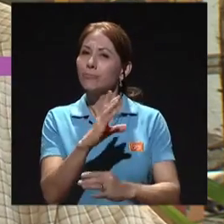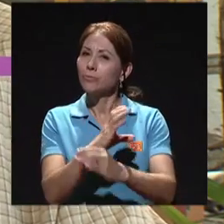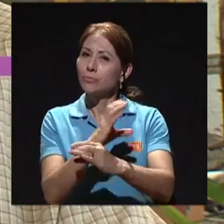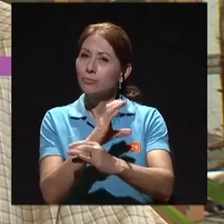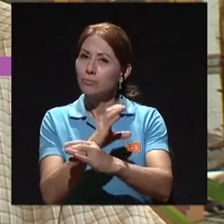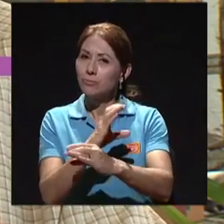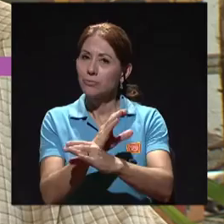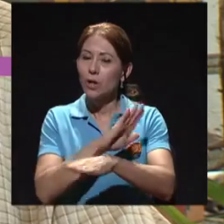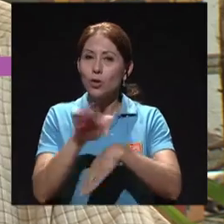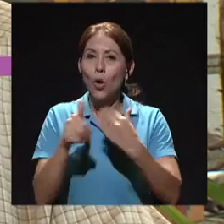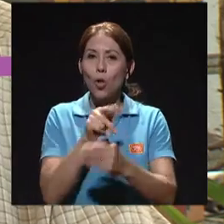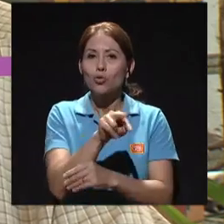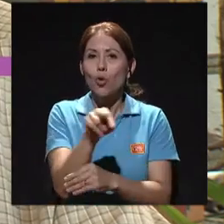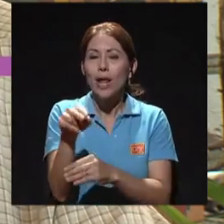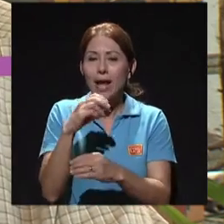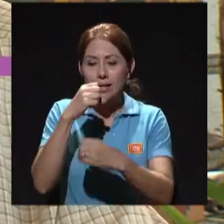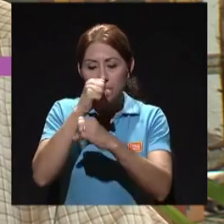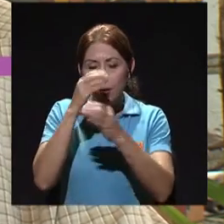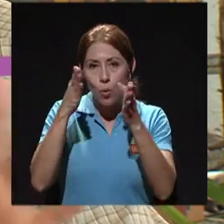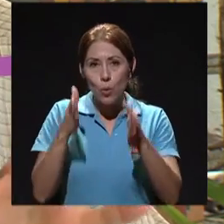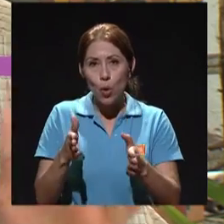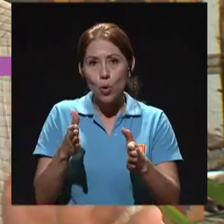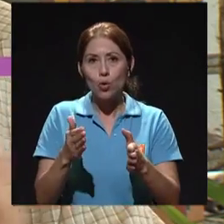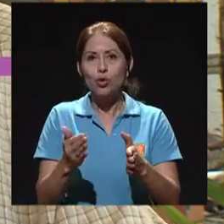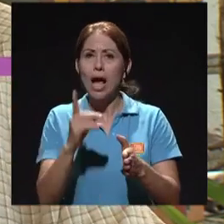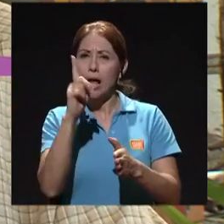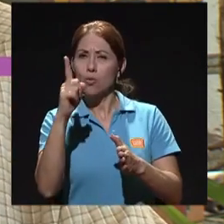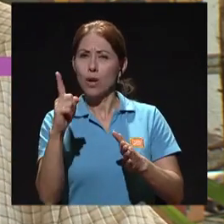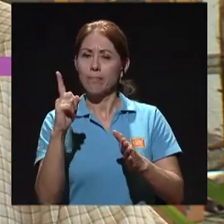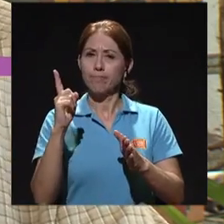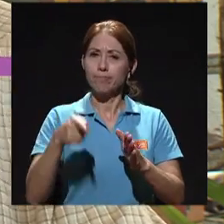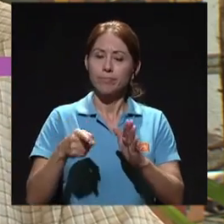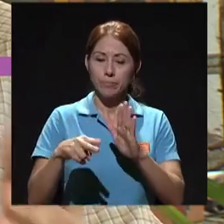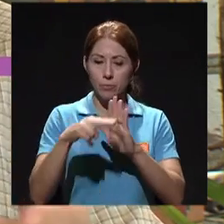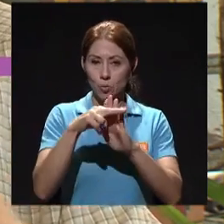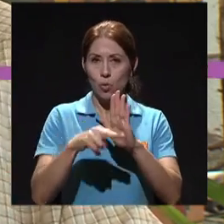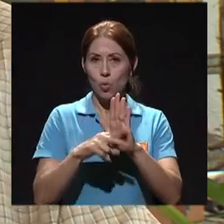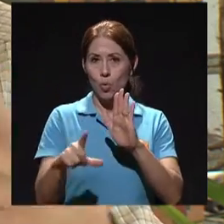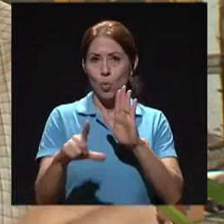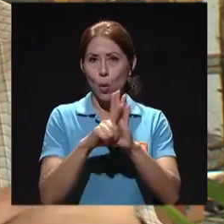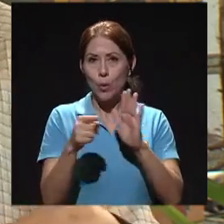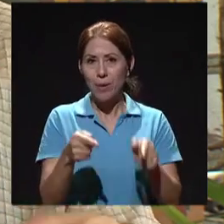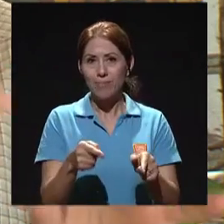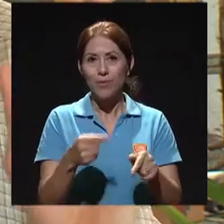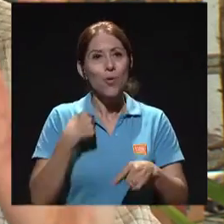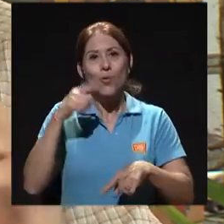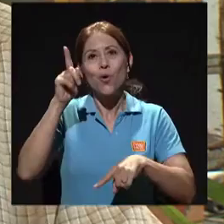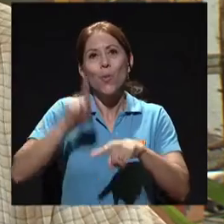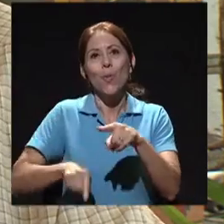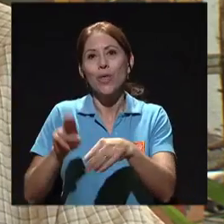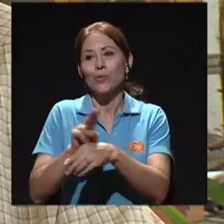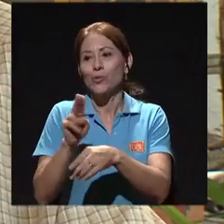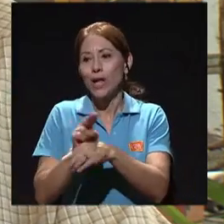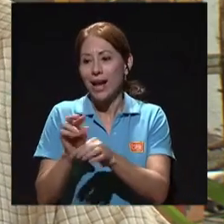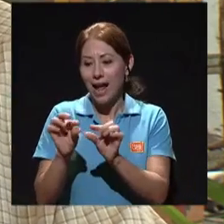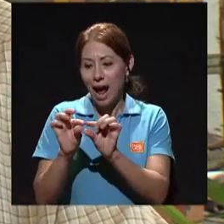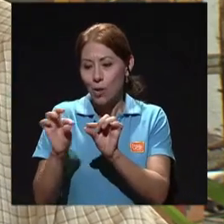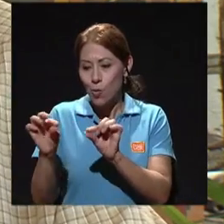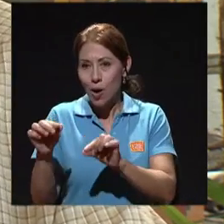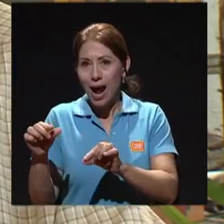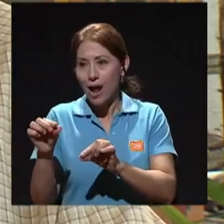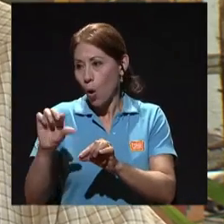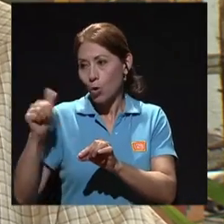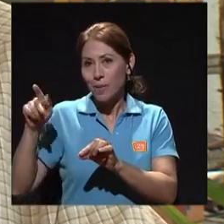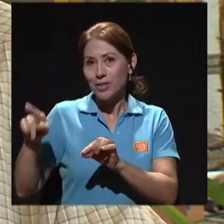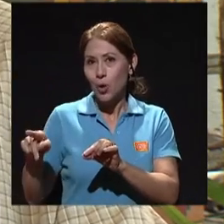todos los colegas microbiólogos, ¿verdad? Es una norma. Uno no puede punzar a una persona con, ¿verdad? Con una aguja de otra